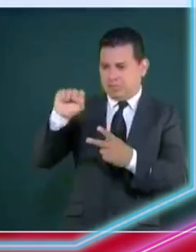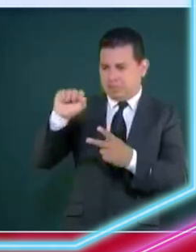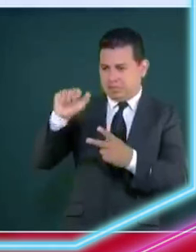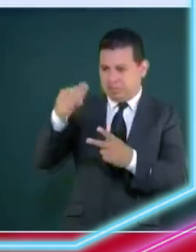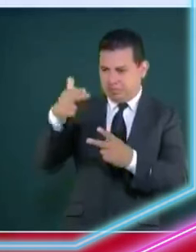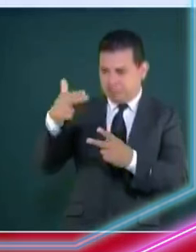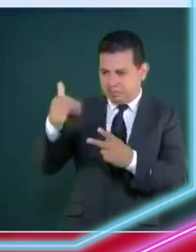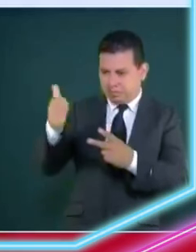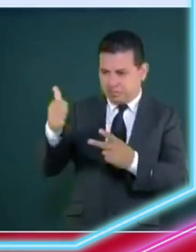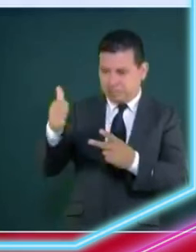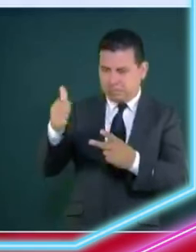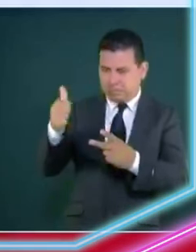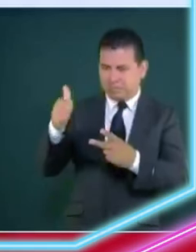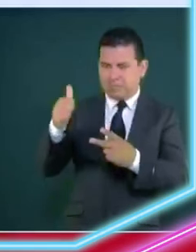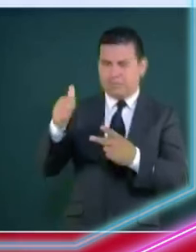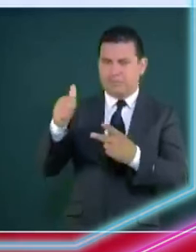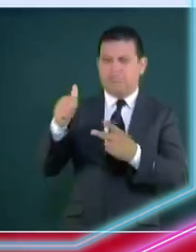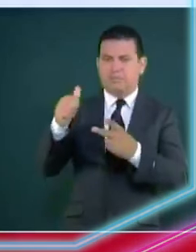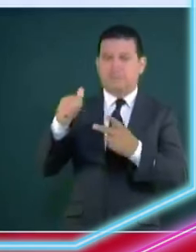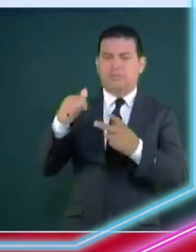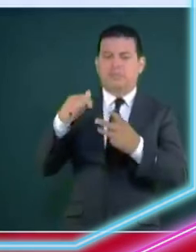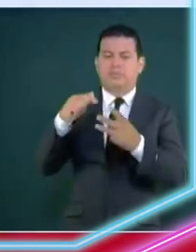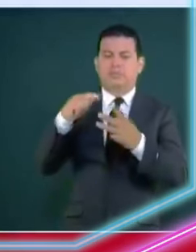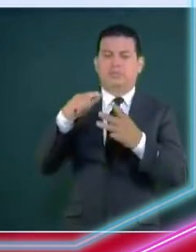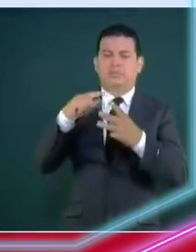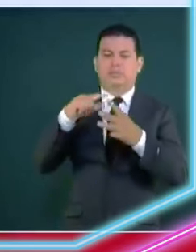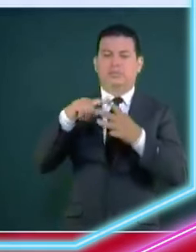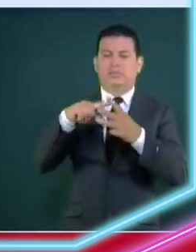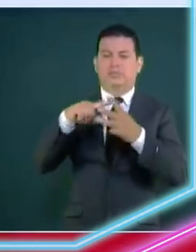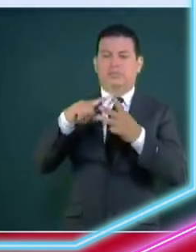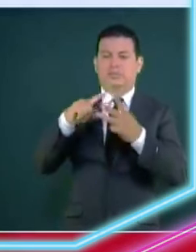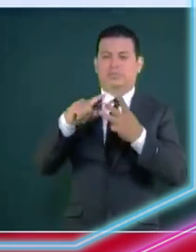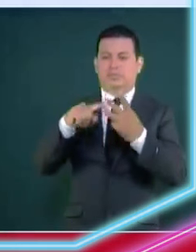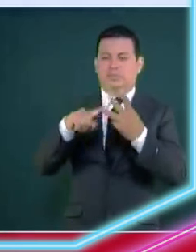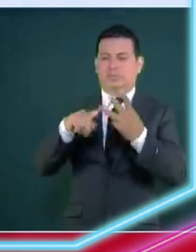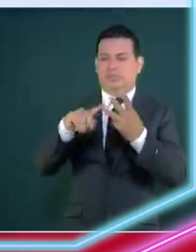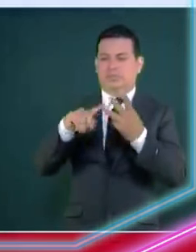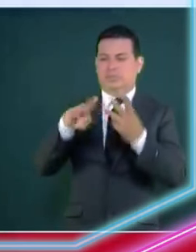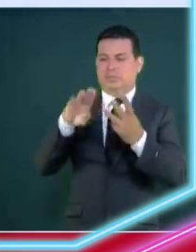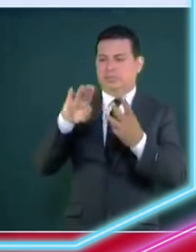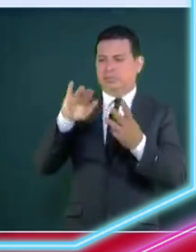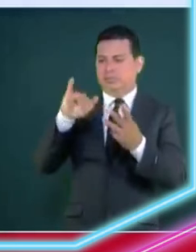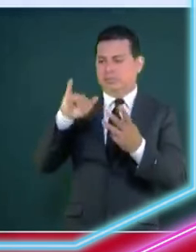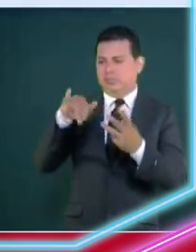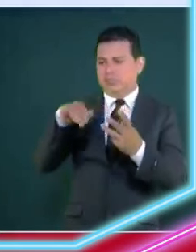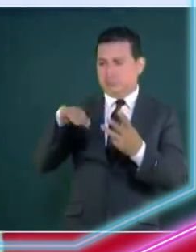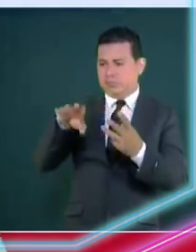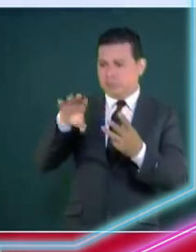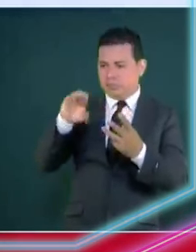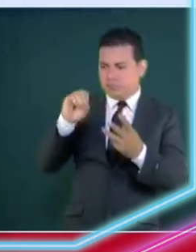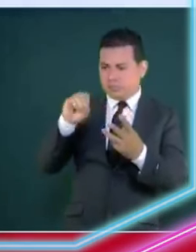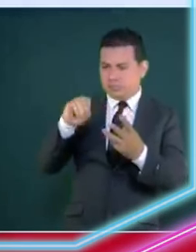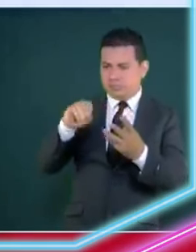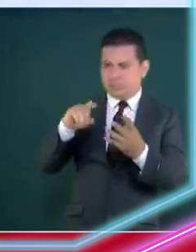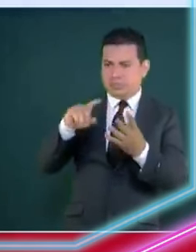sacarse el dedo de la nariz y llevárselo a la boca es exactamente lo mismo no me parece que sea un